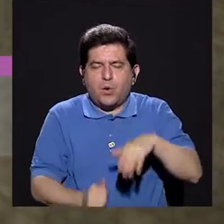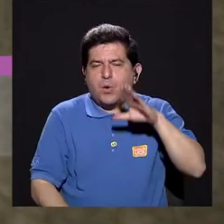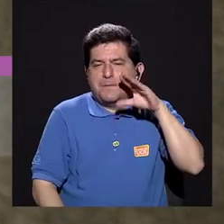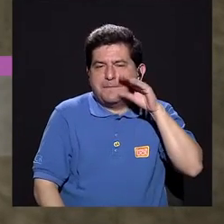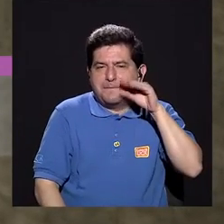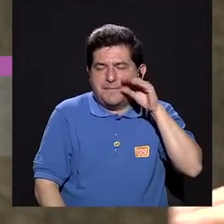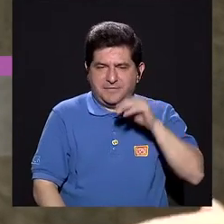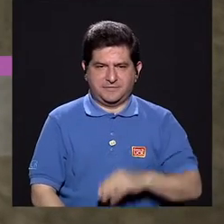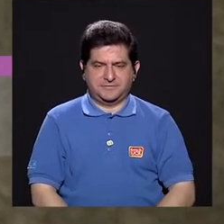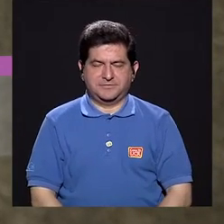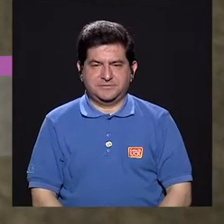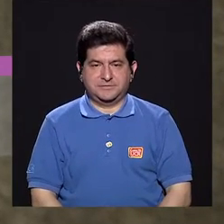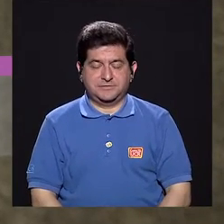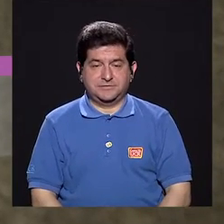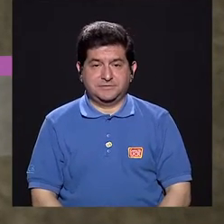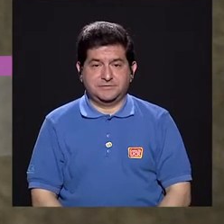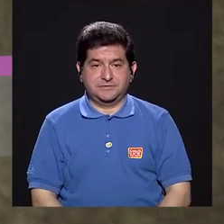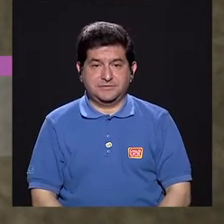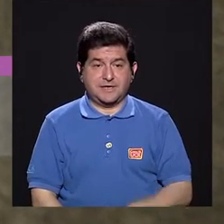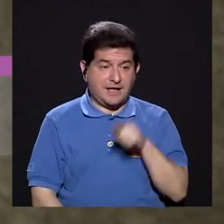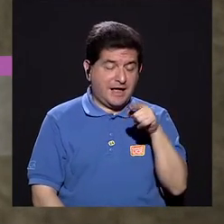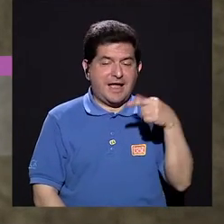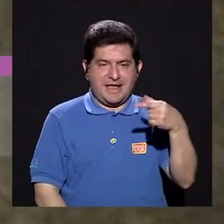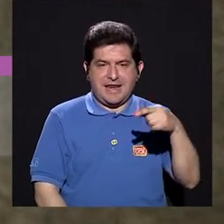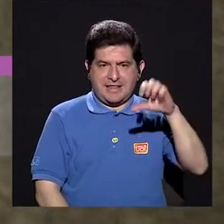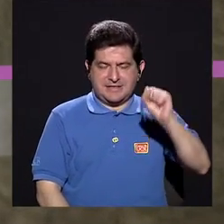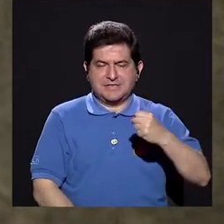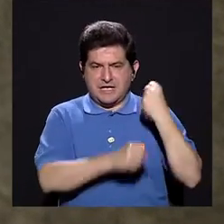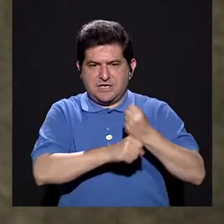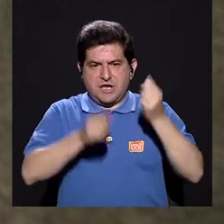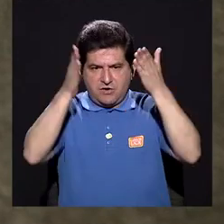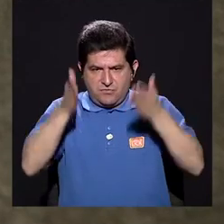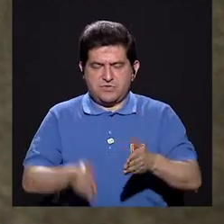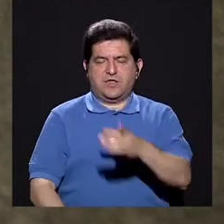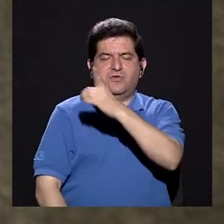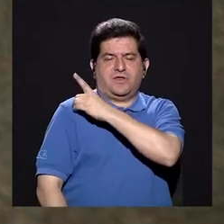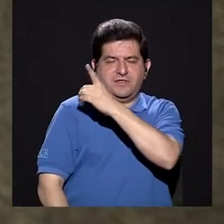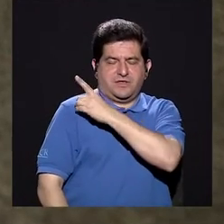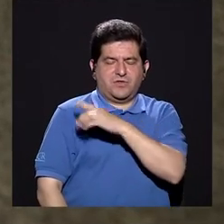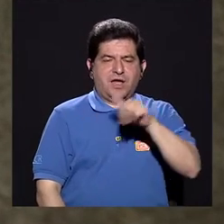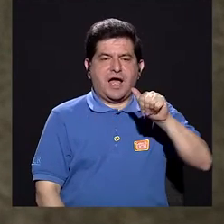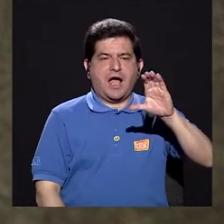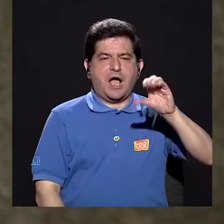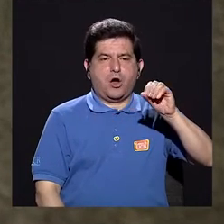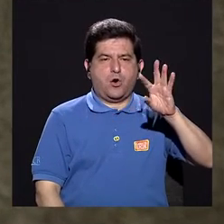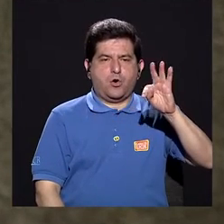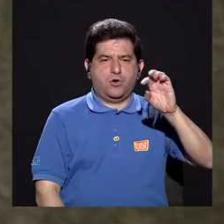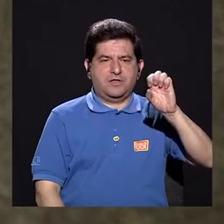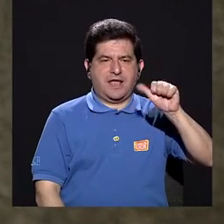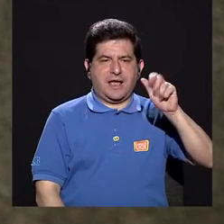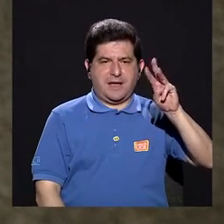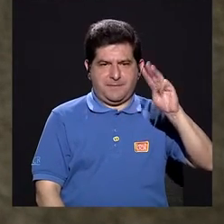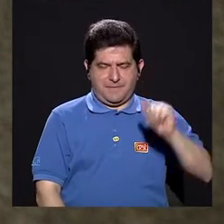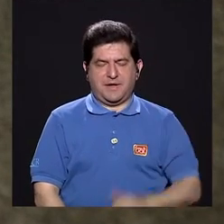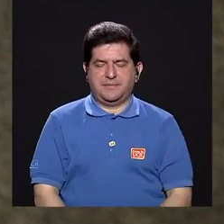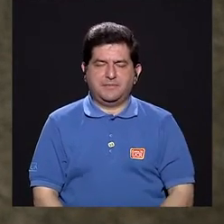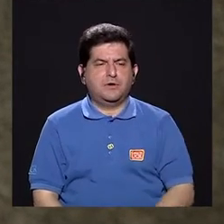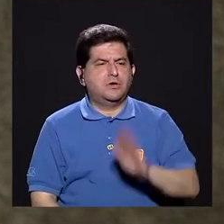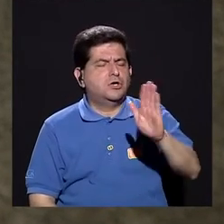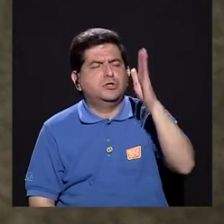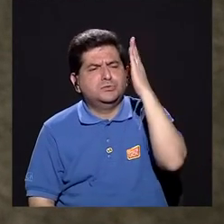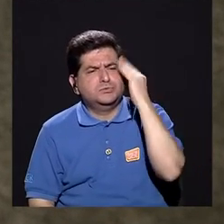animales. Y para eso nos acompaña Gretel Sánchez, fundadora y directora de ACOTEAMA. Bueno, Gretel, según su